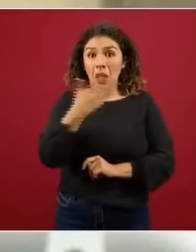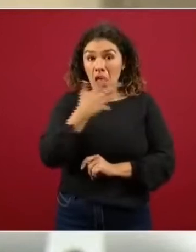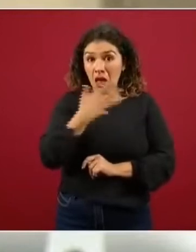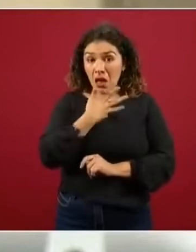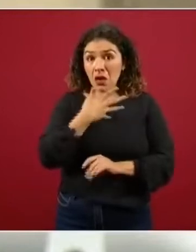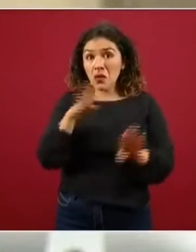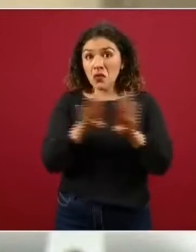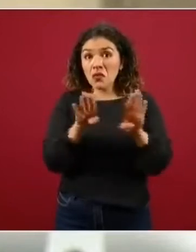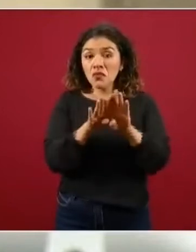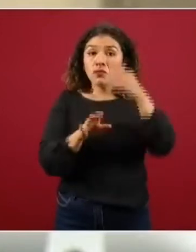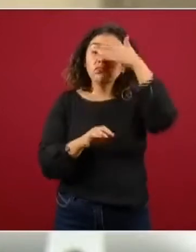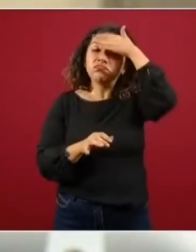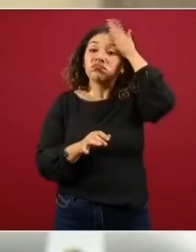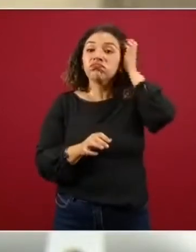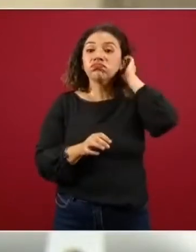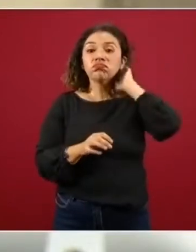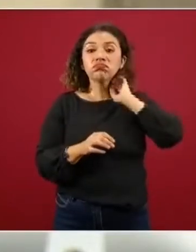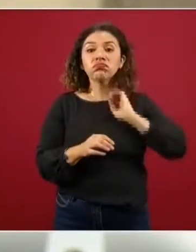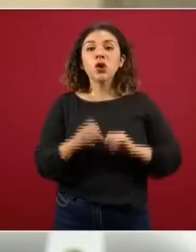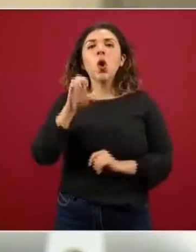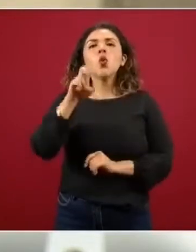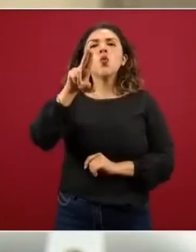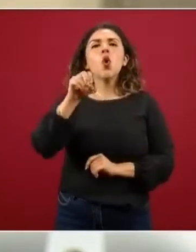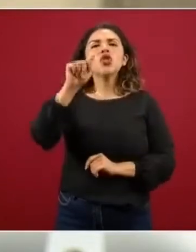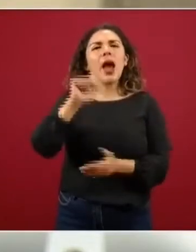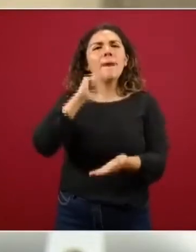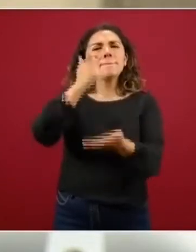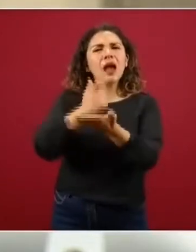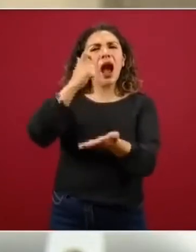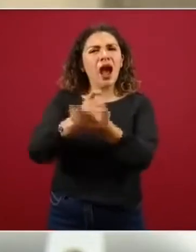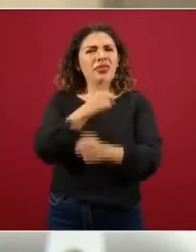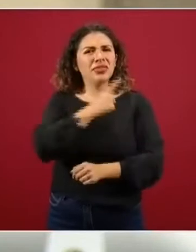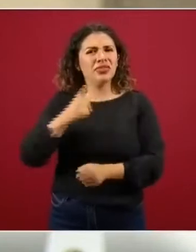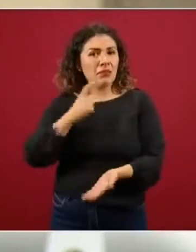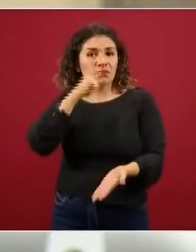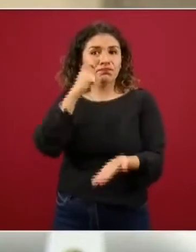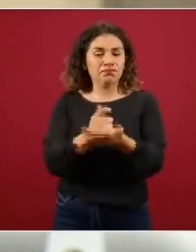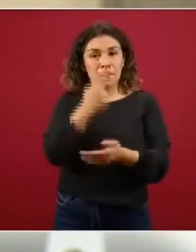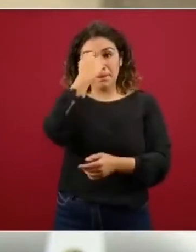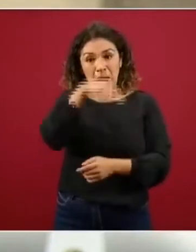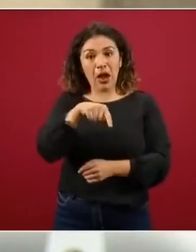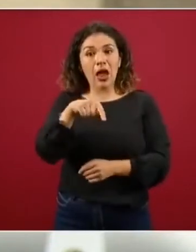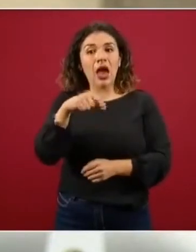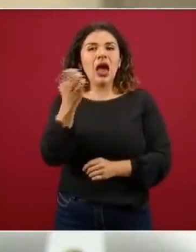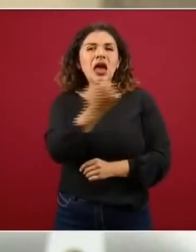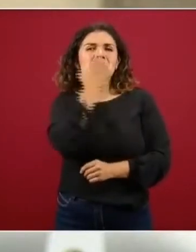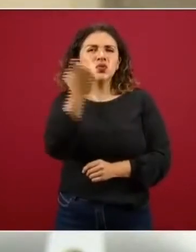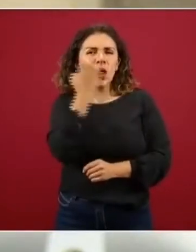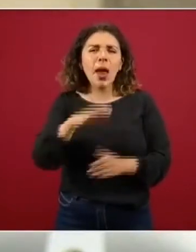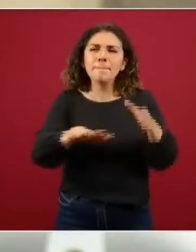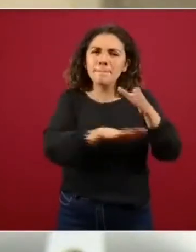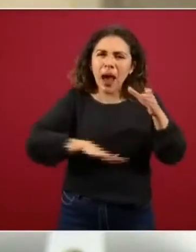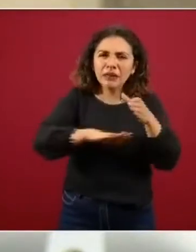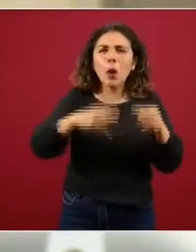condición las cuotas que se están imponiendo en los dos niveles educativos en el